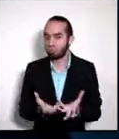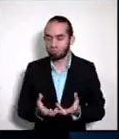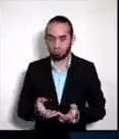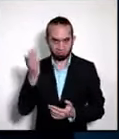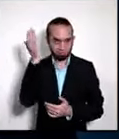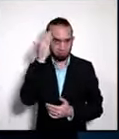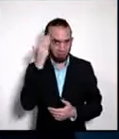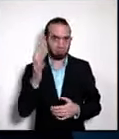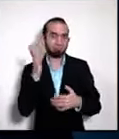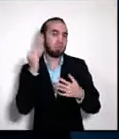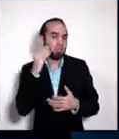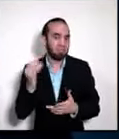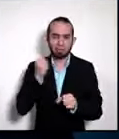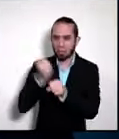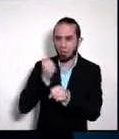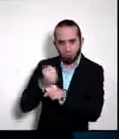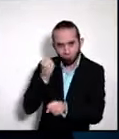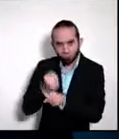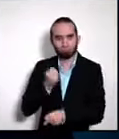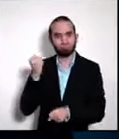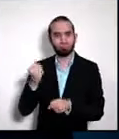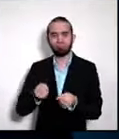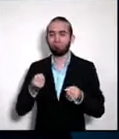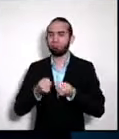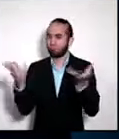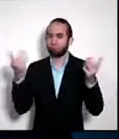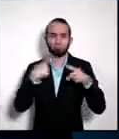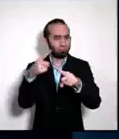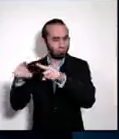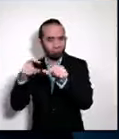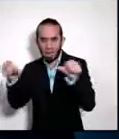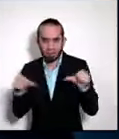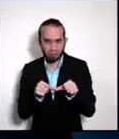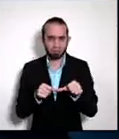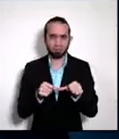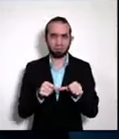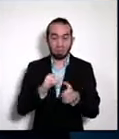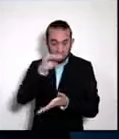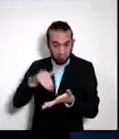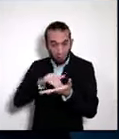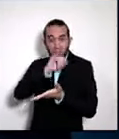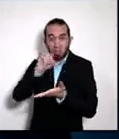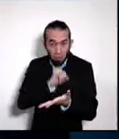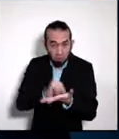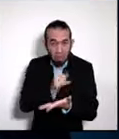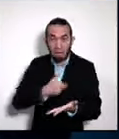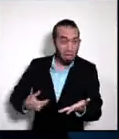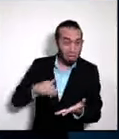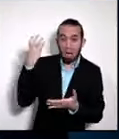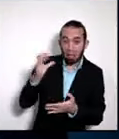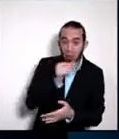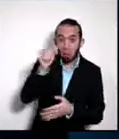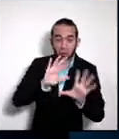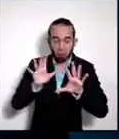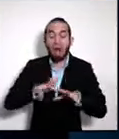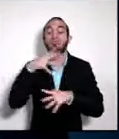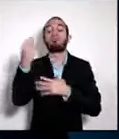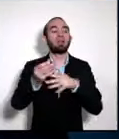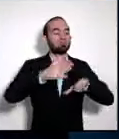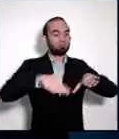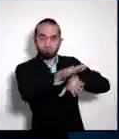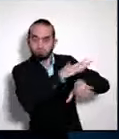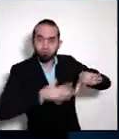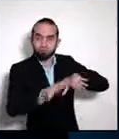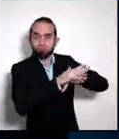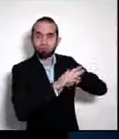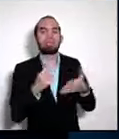realizando en muchas áreas fuera de la GAM, es que ProComer está perfectamente